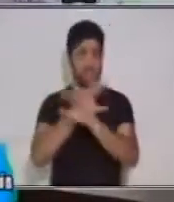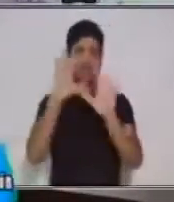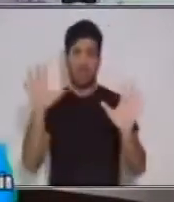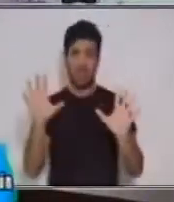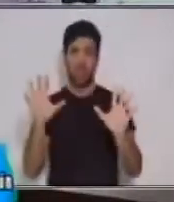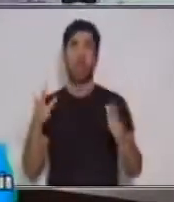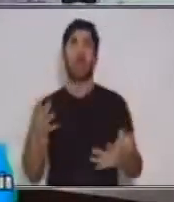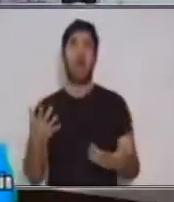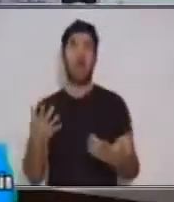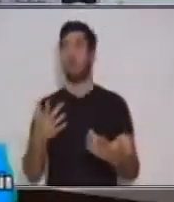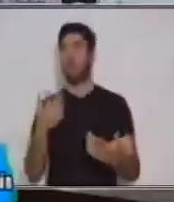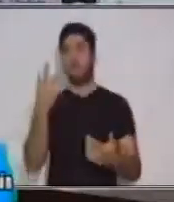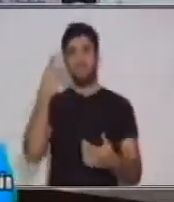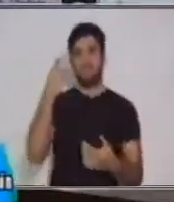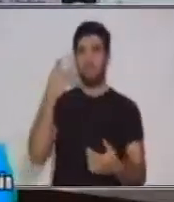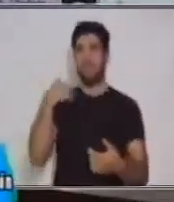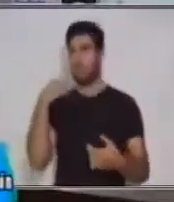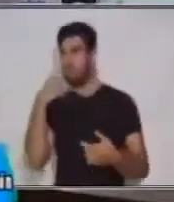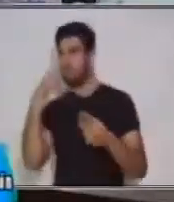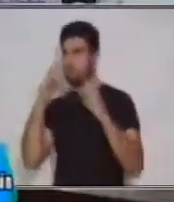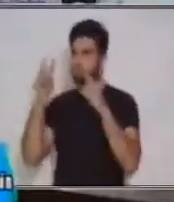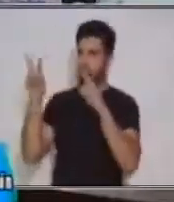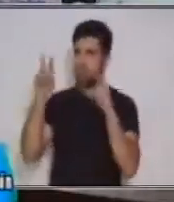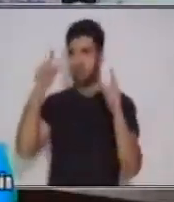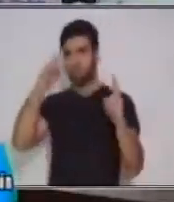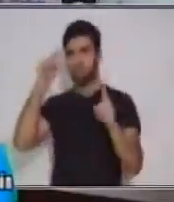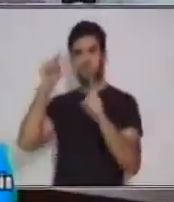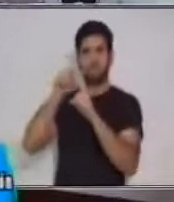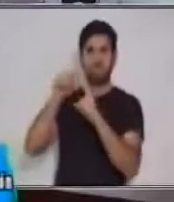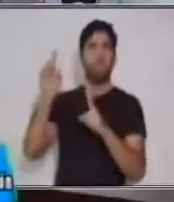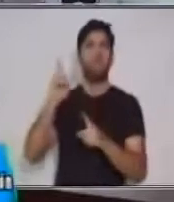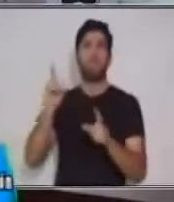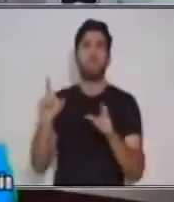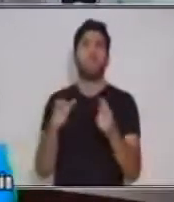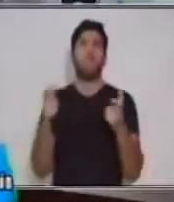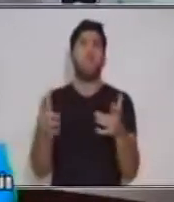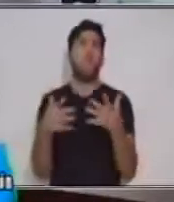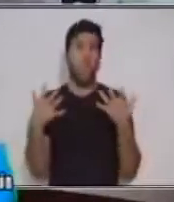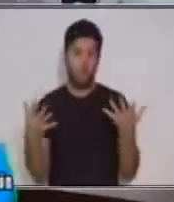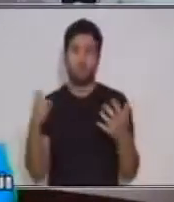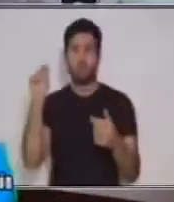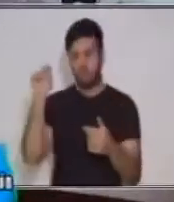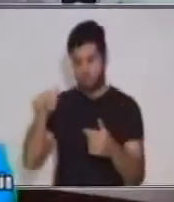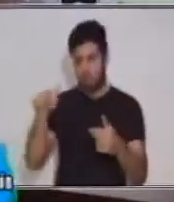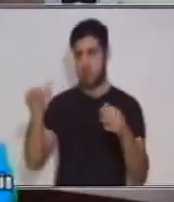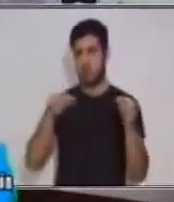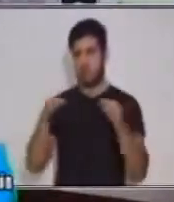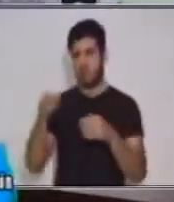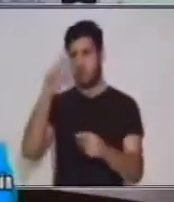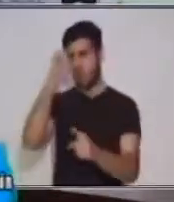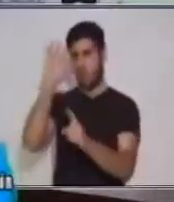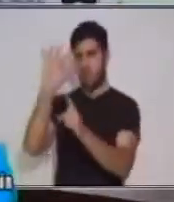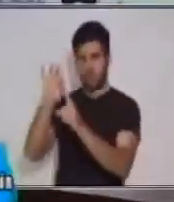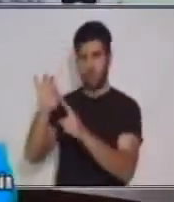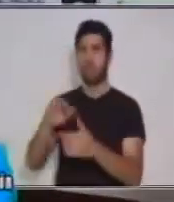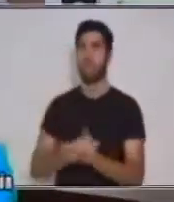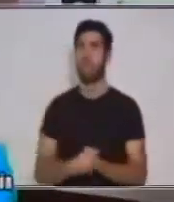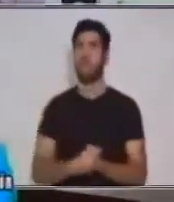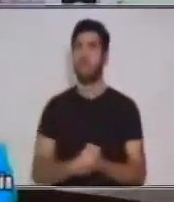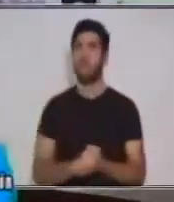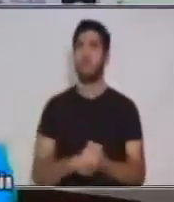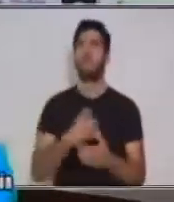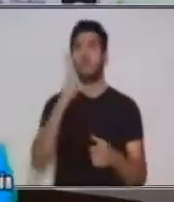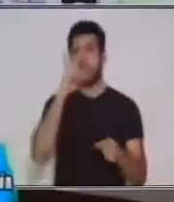tener una noción de un norte o una meta a dónde llegar. Ese es parte de los objetivos. Y que